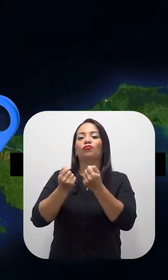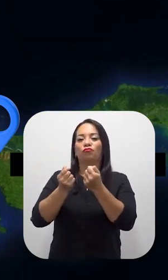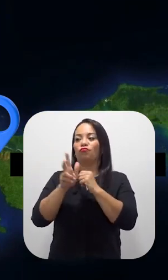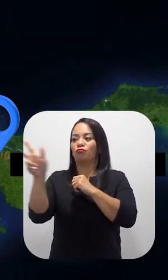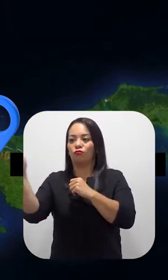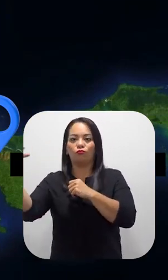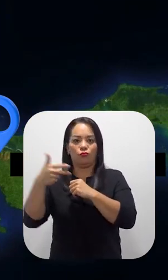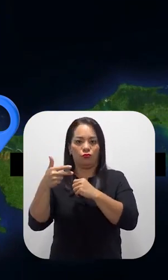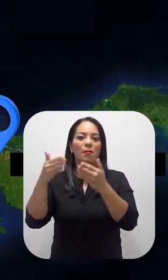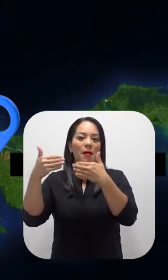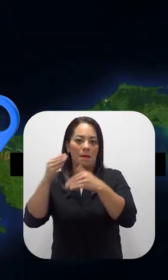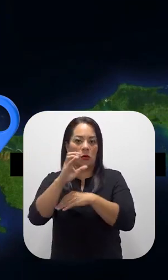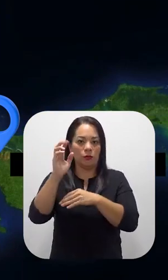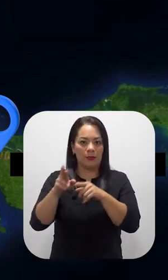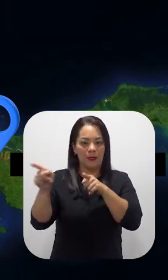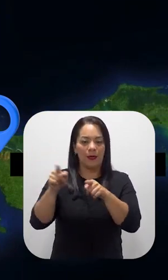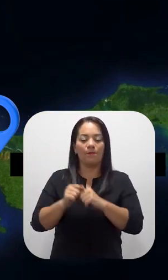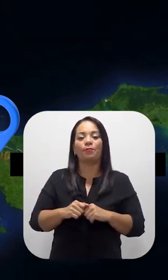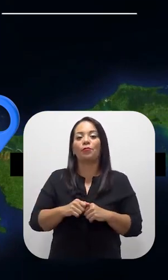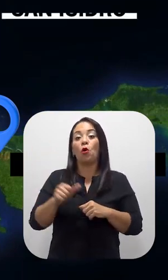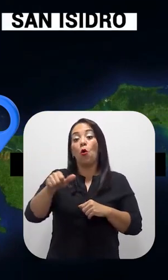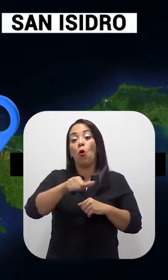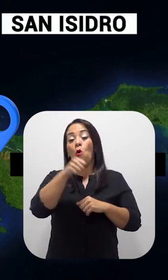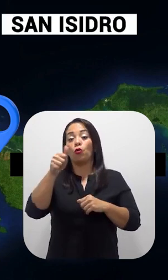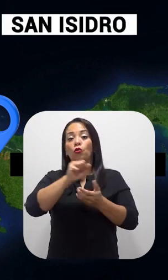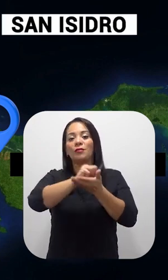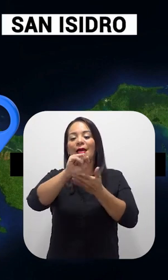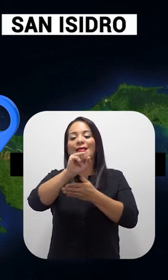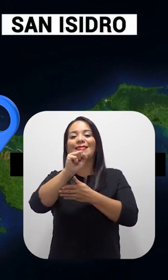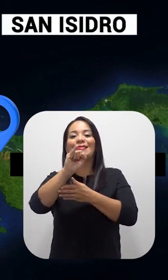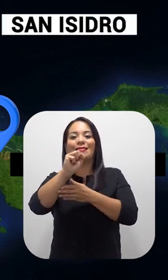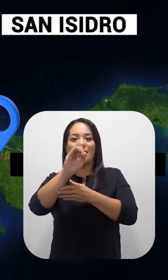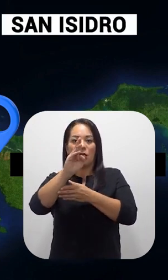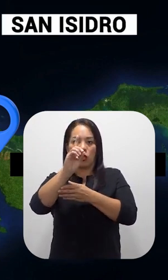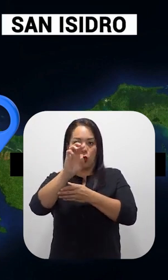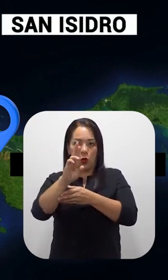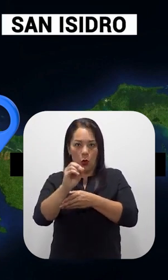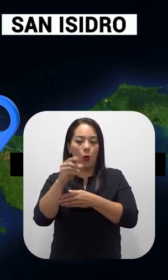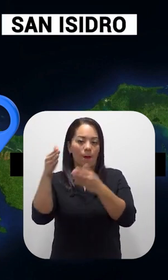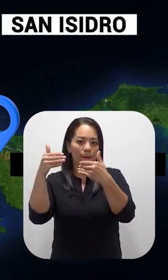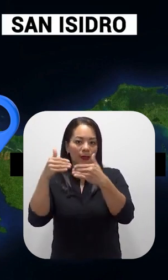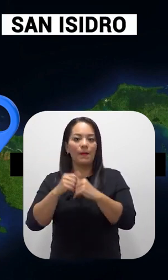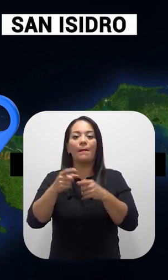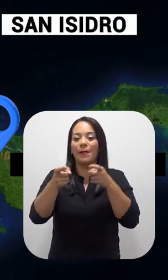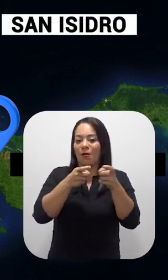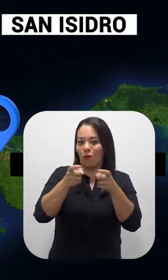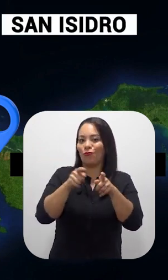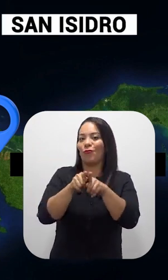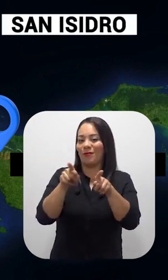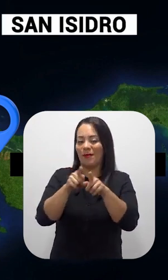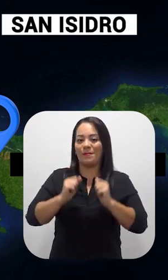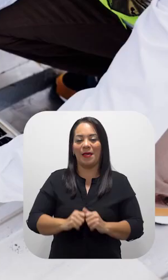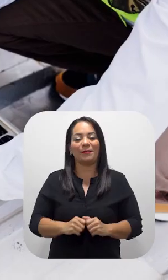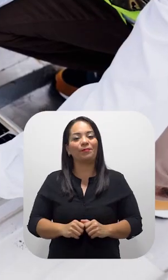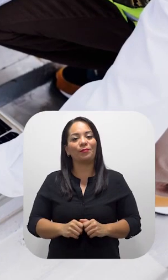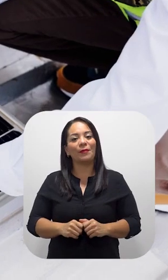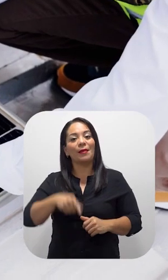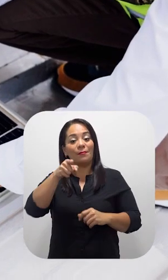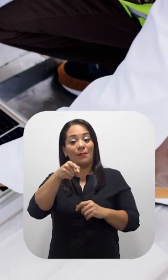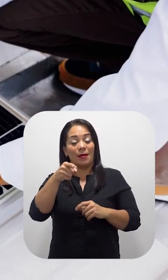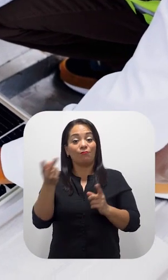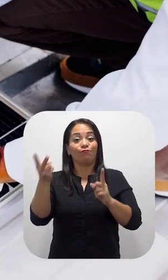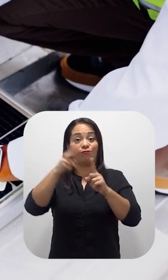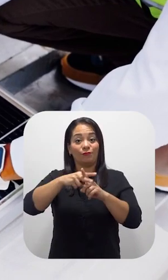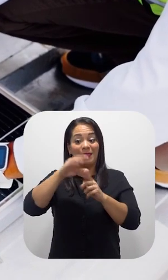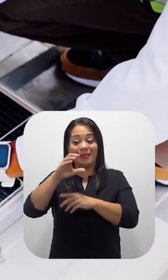de Panamá y entrada a Costa Rica, y otro en San Isidro, Panamá, para los controles en dirección Costa Rica-Panamá. Para la